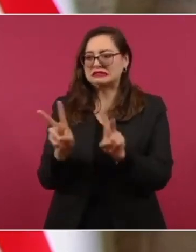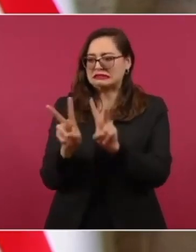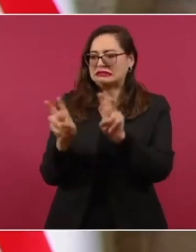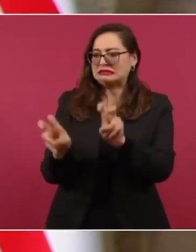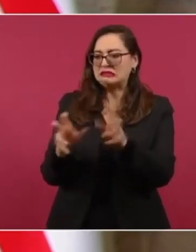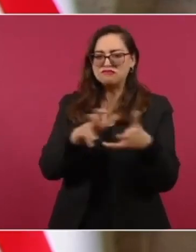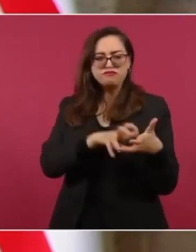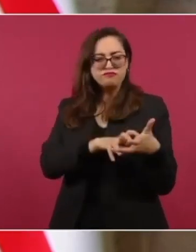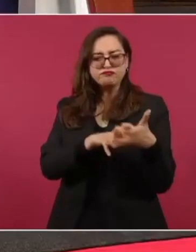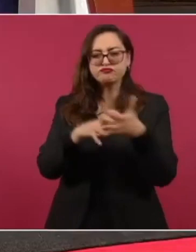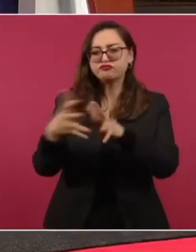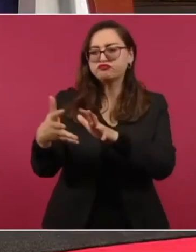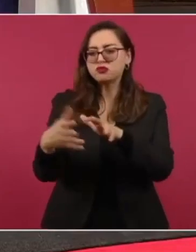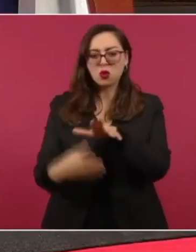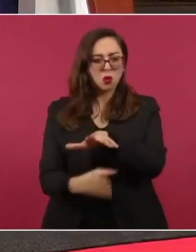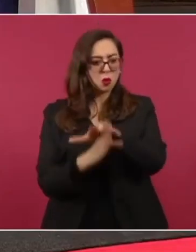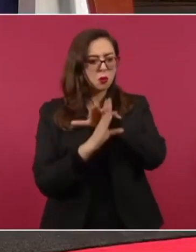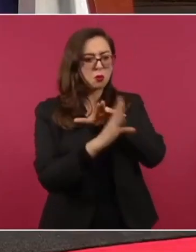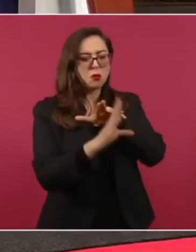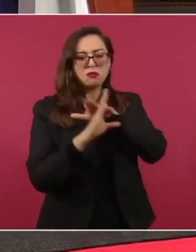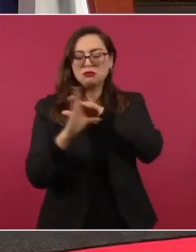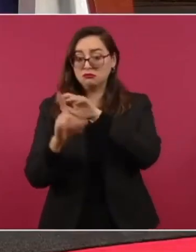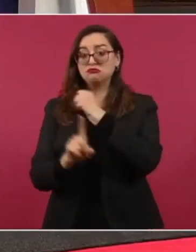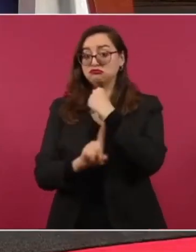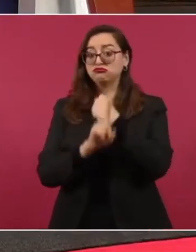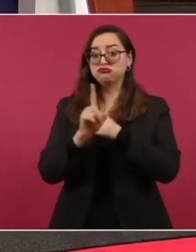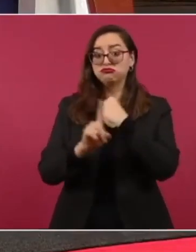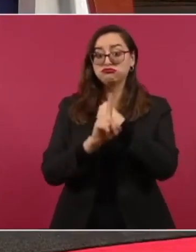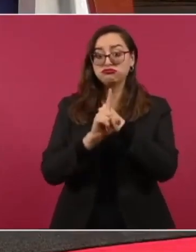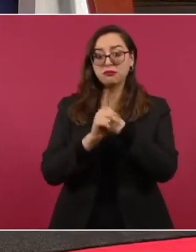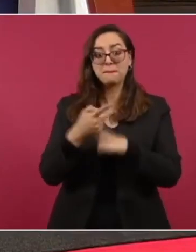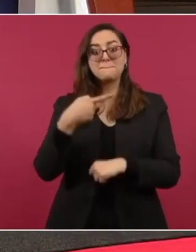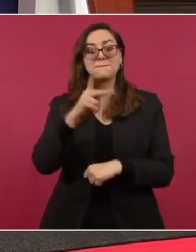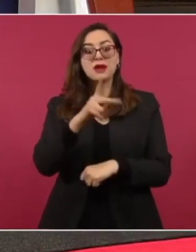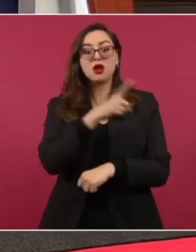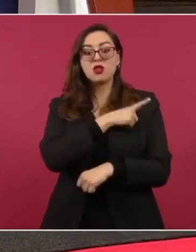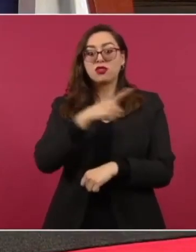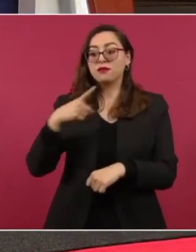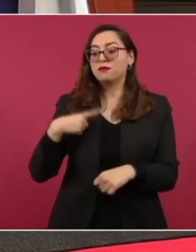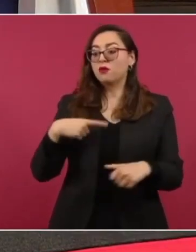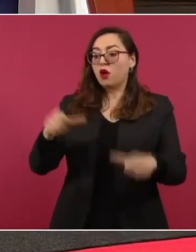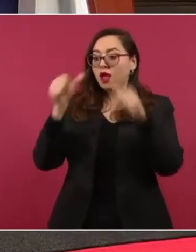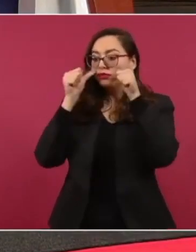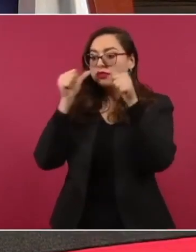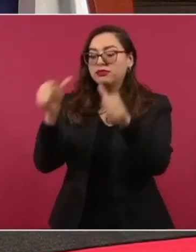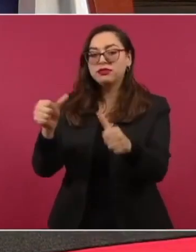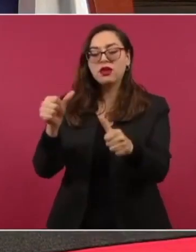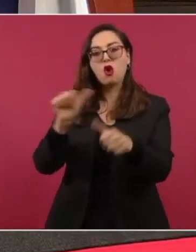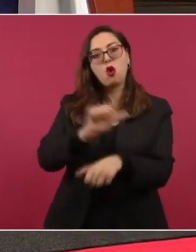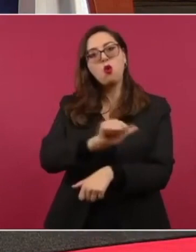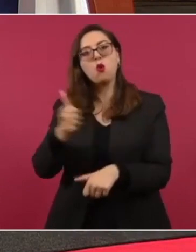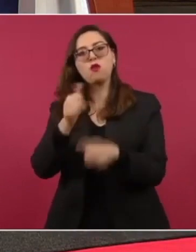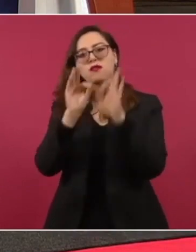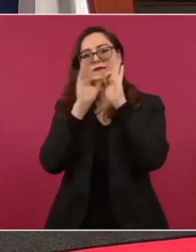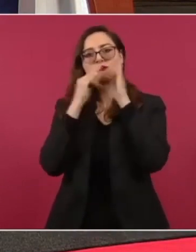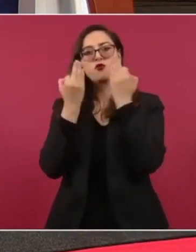enfoque humanitario y de oportunidades para el bienestar.